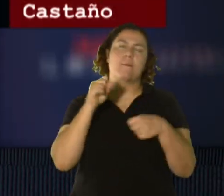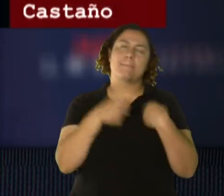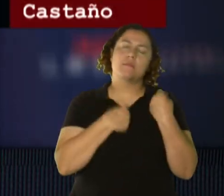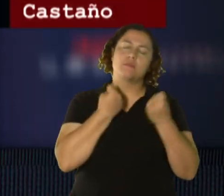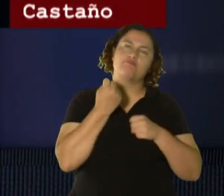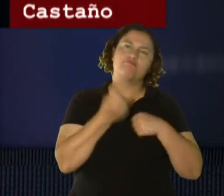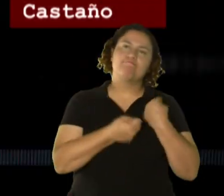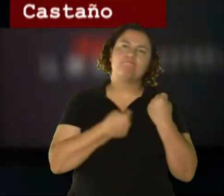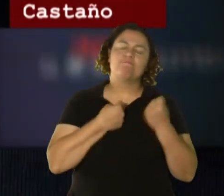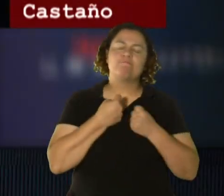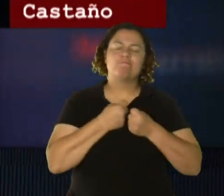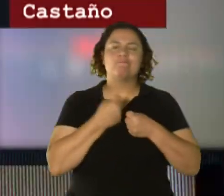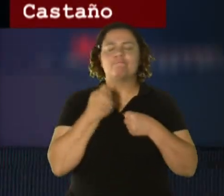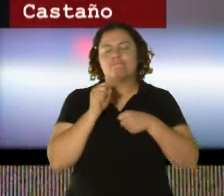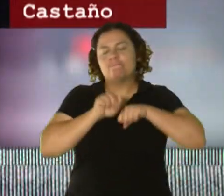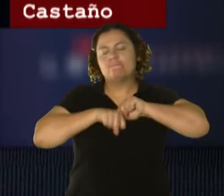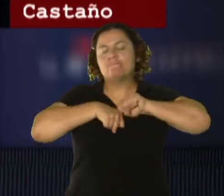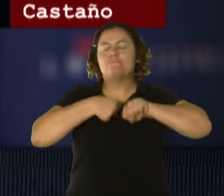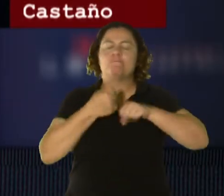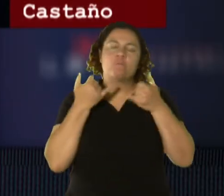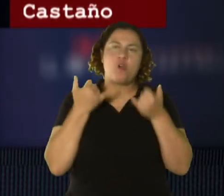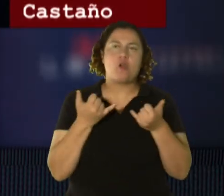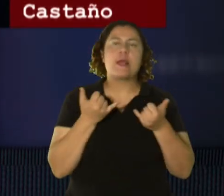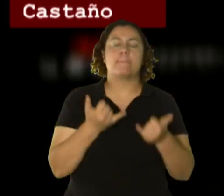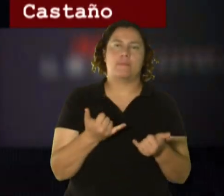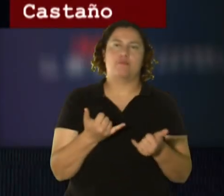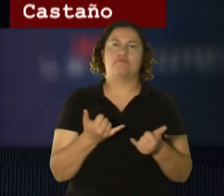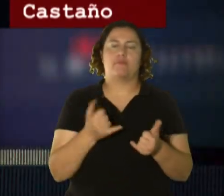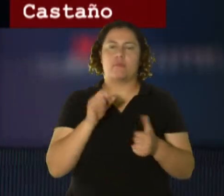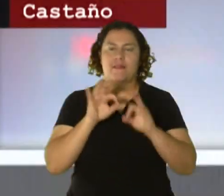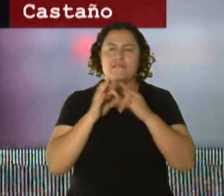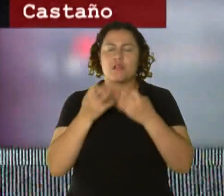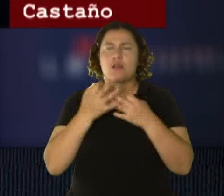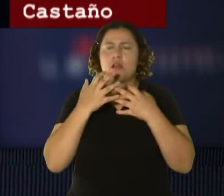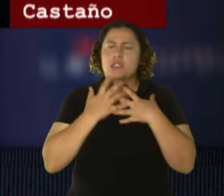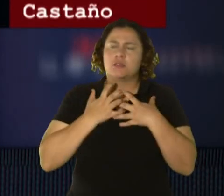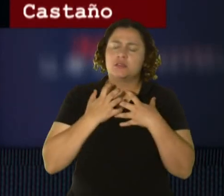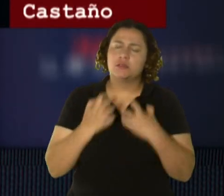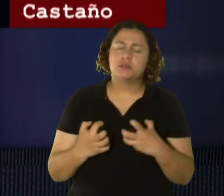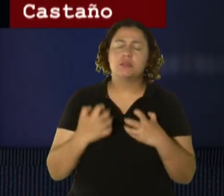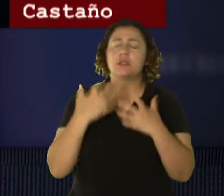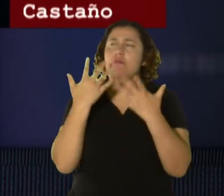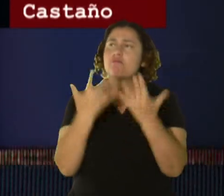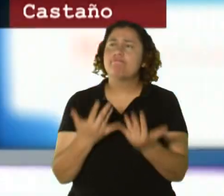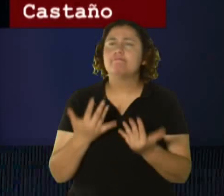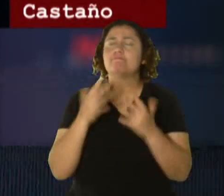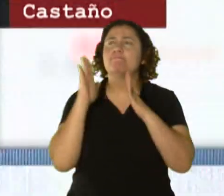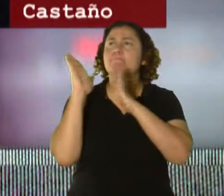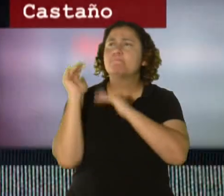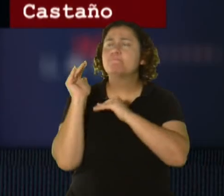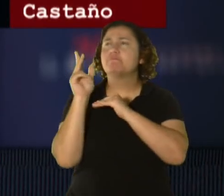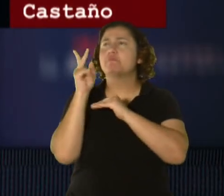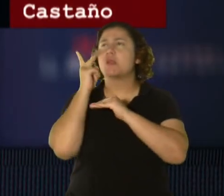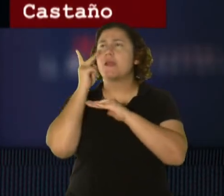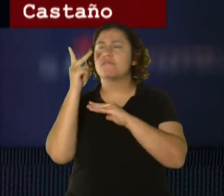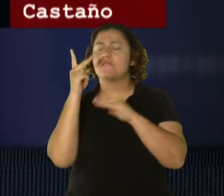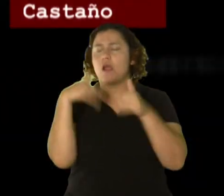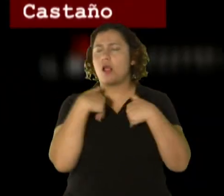estos momentos, unos familiares que están desconsolados, esperando ver, entrar por esa puerta